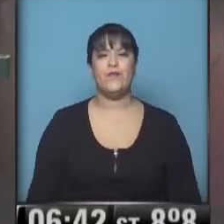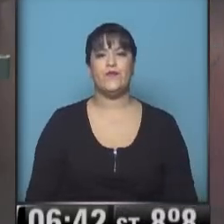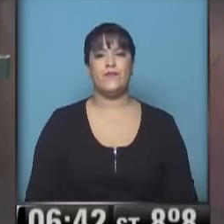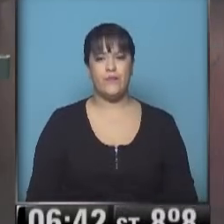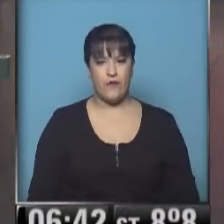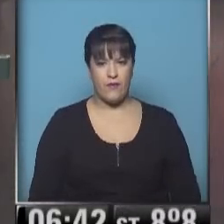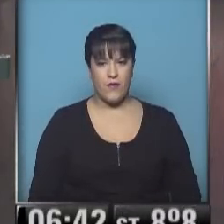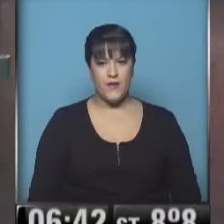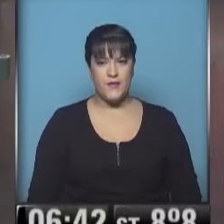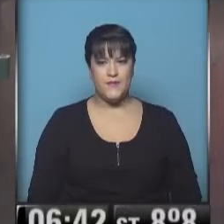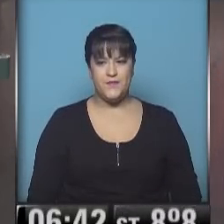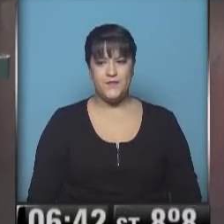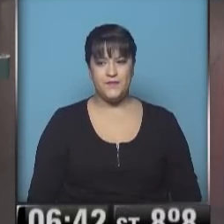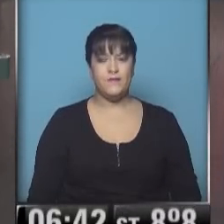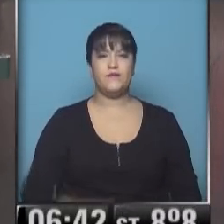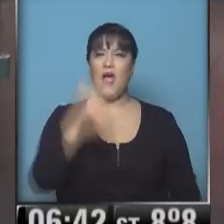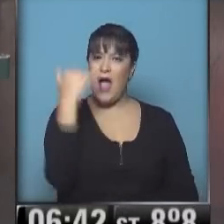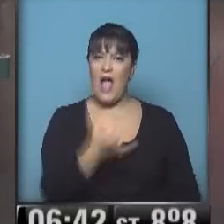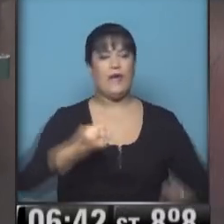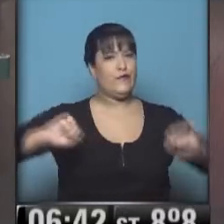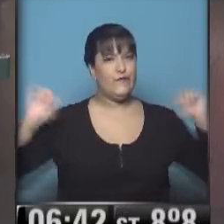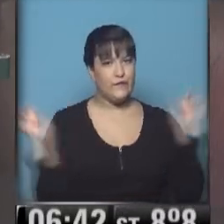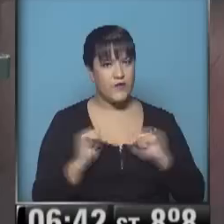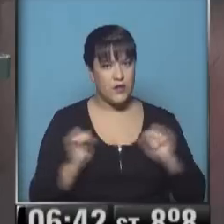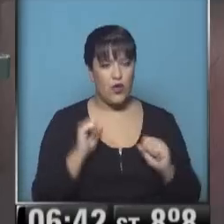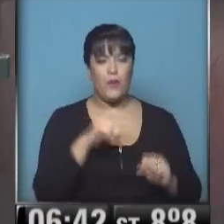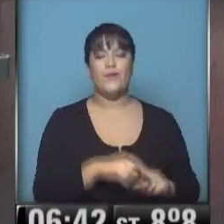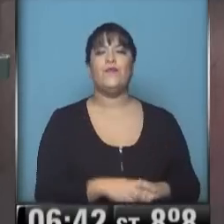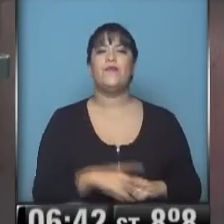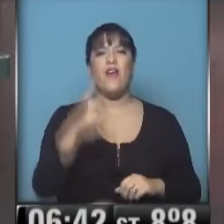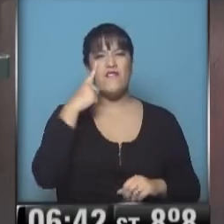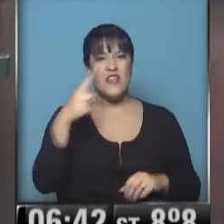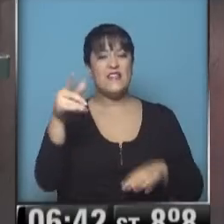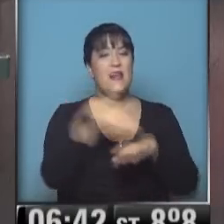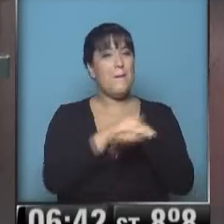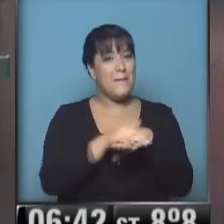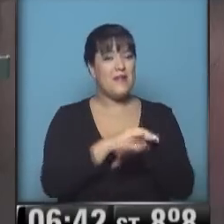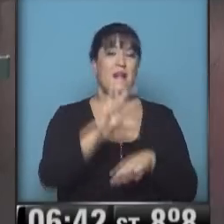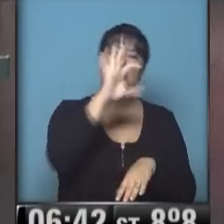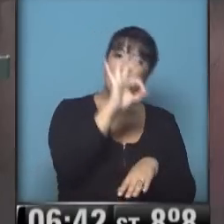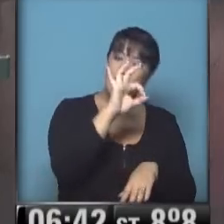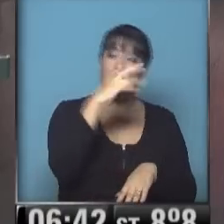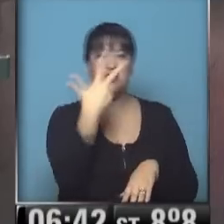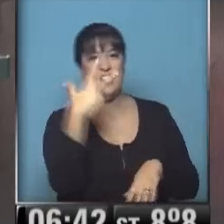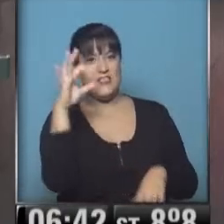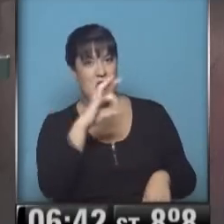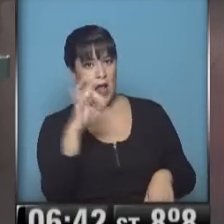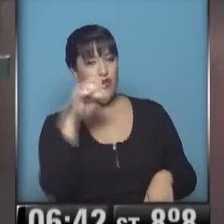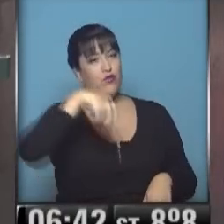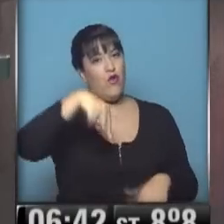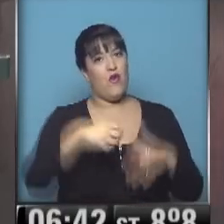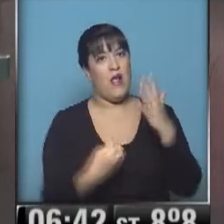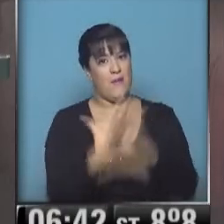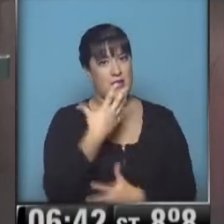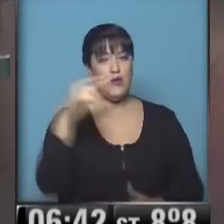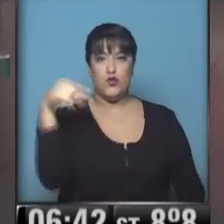miércoles. Y tenemos aire bien frío en el extremo sur de nuestro país. Fíjense las mínimas entre 0 y 3 grados en esta mañana en el